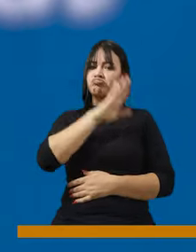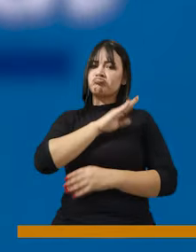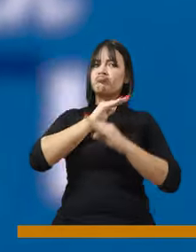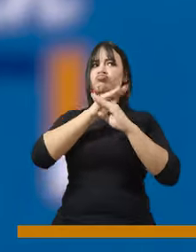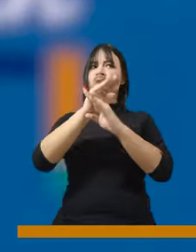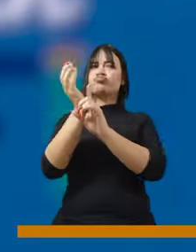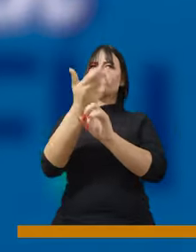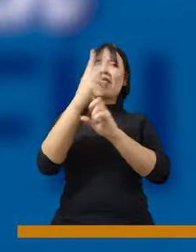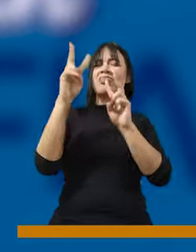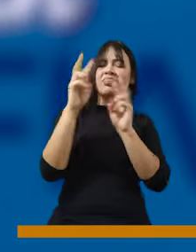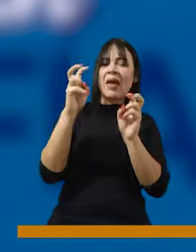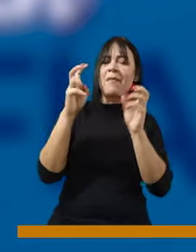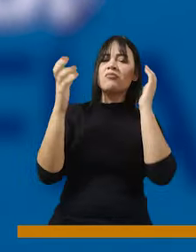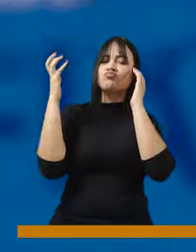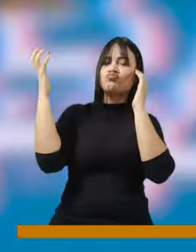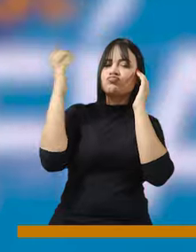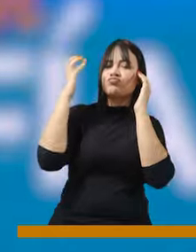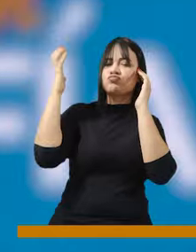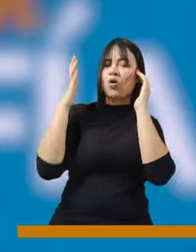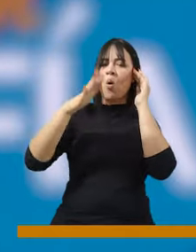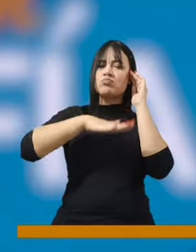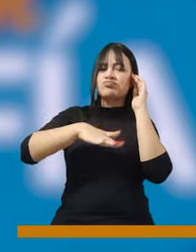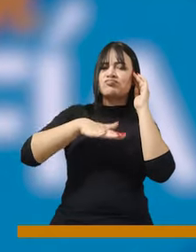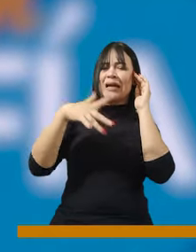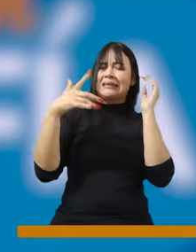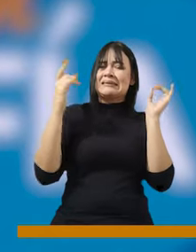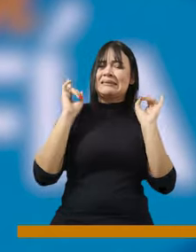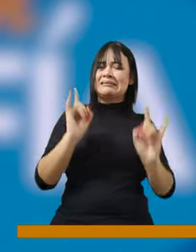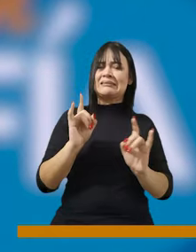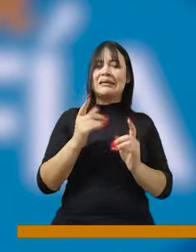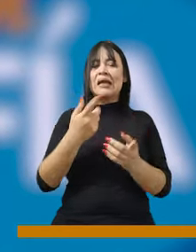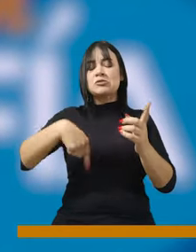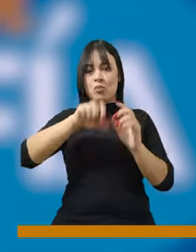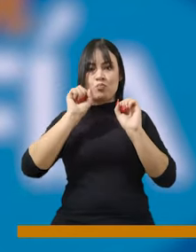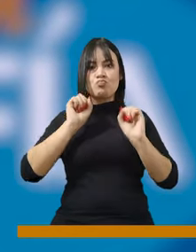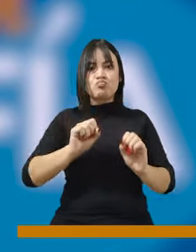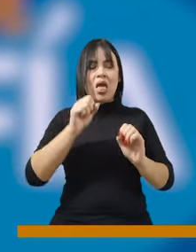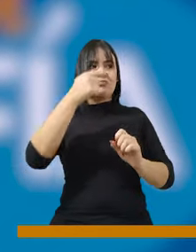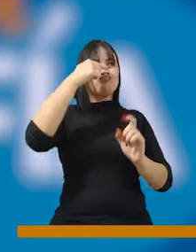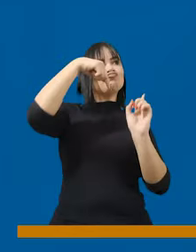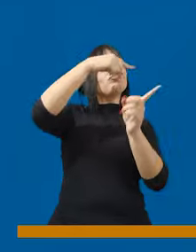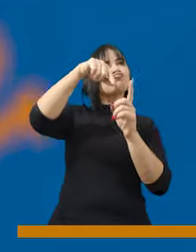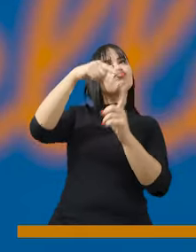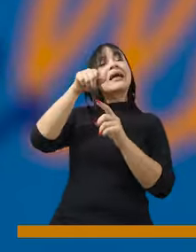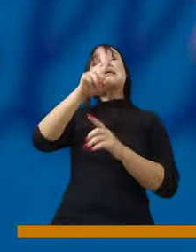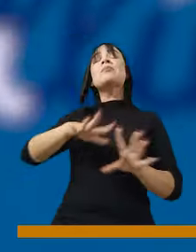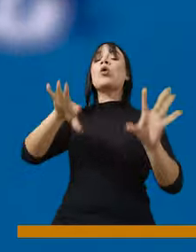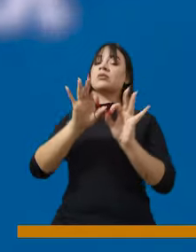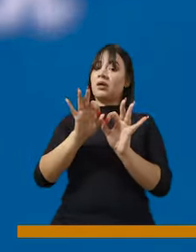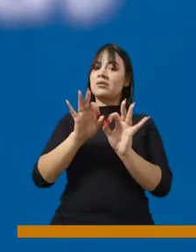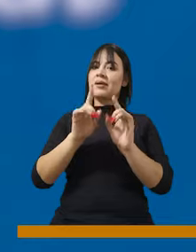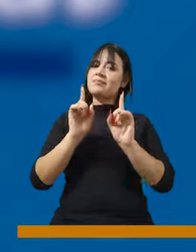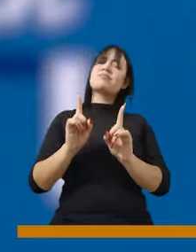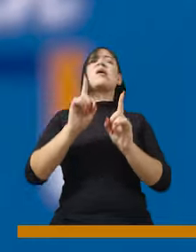Precisamente el tema era el ruido, que ellos puedan seguir prestando ese servicio de entretenimiento que es muy importante